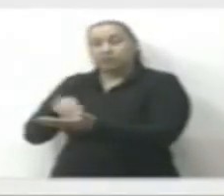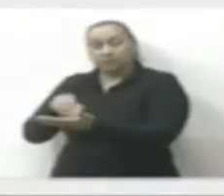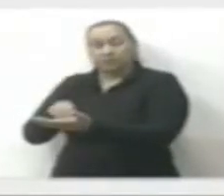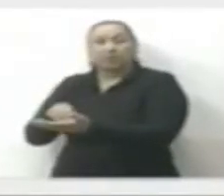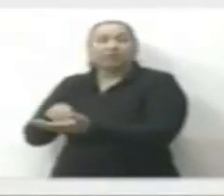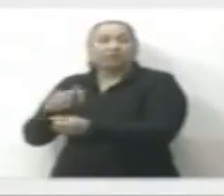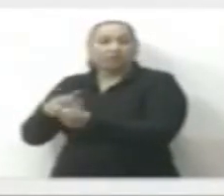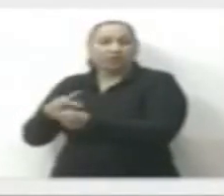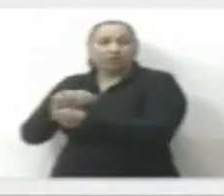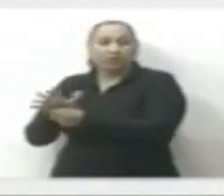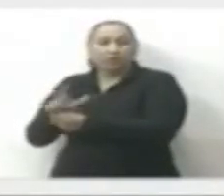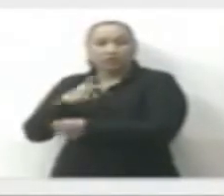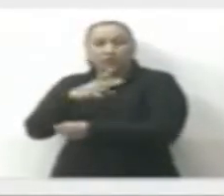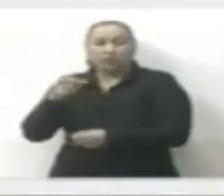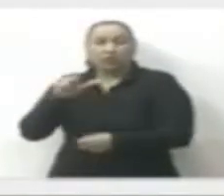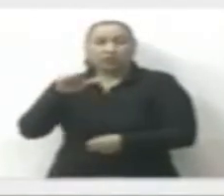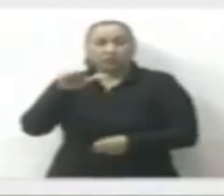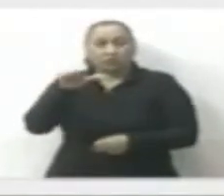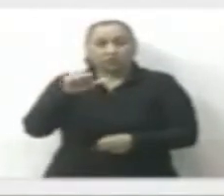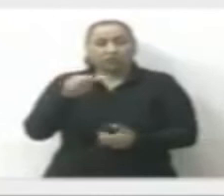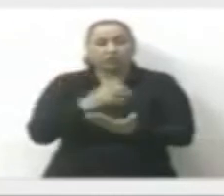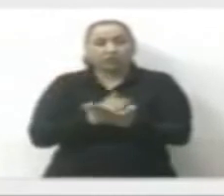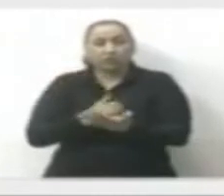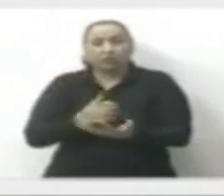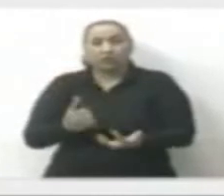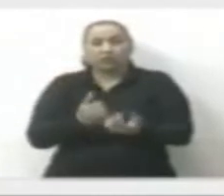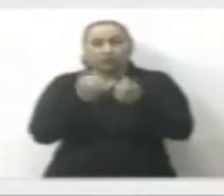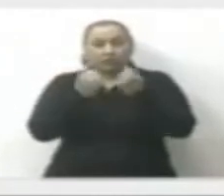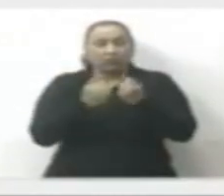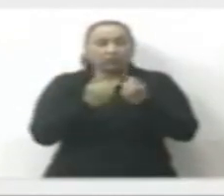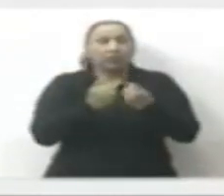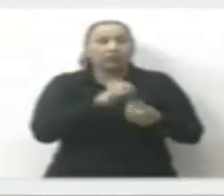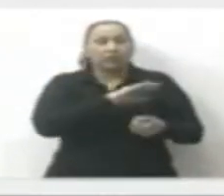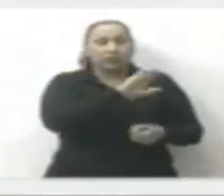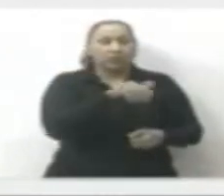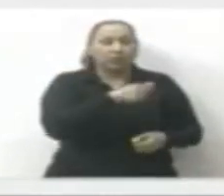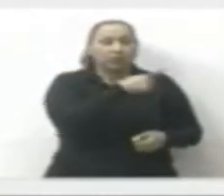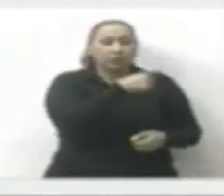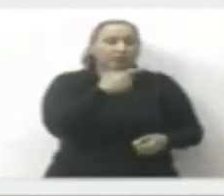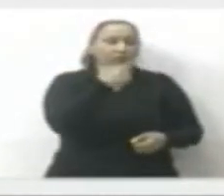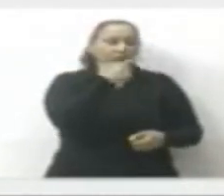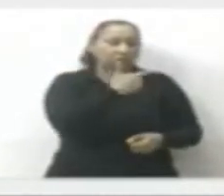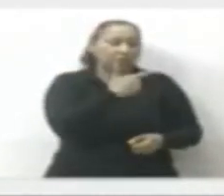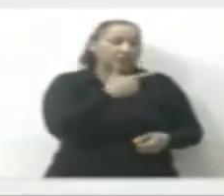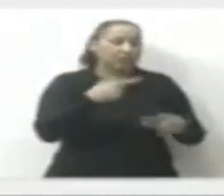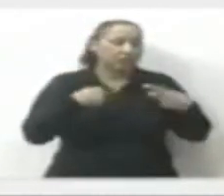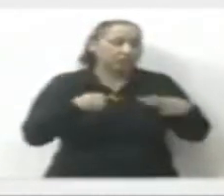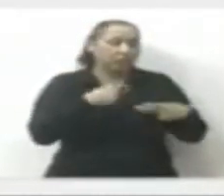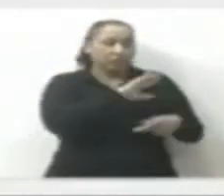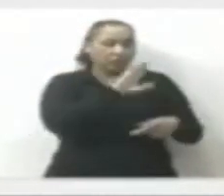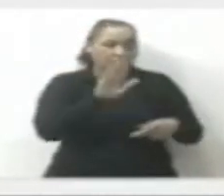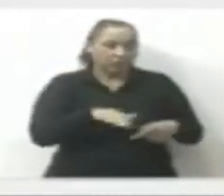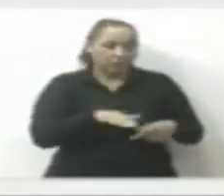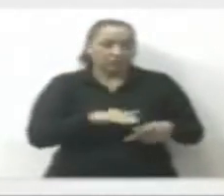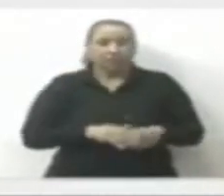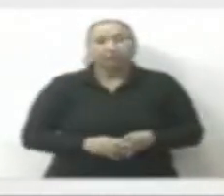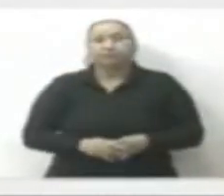activo, 216 se han recuperado y lamentamos que 107 personas hayan fallecido.